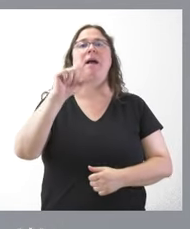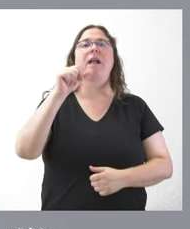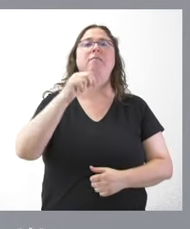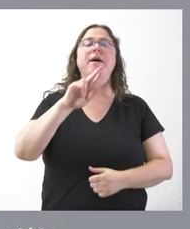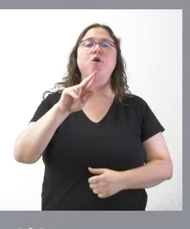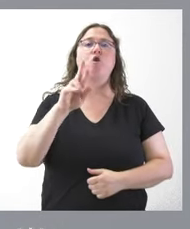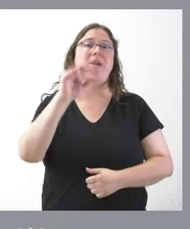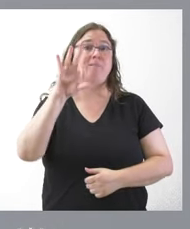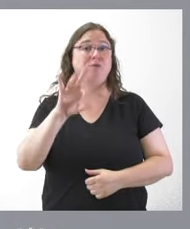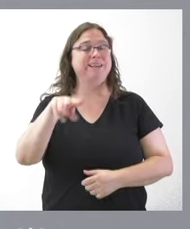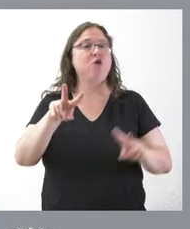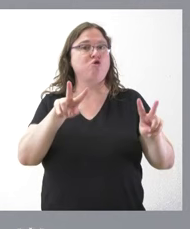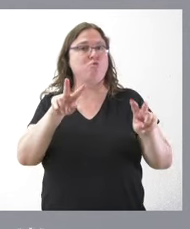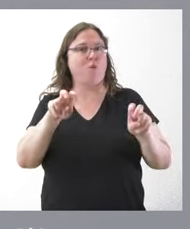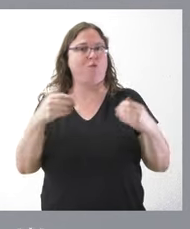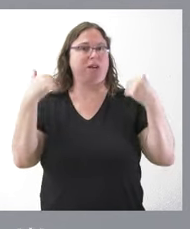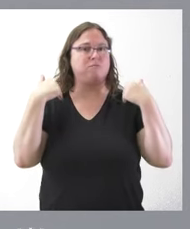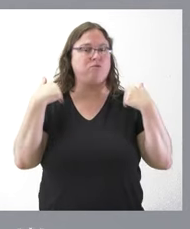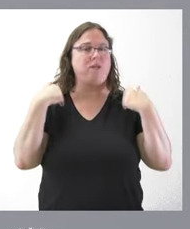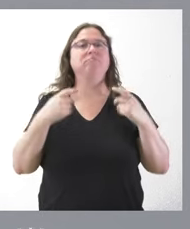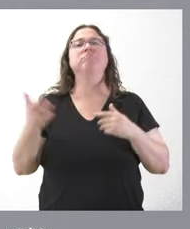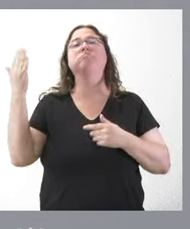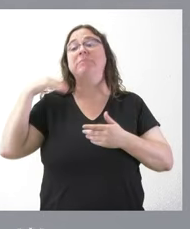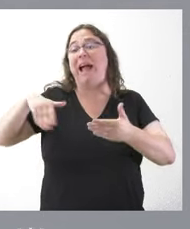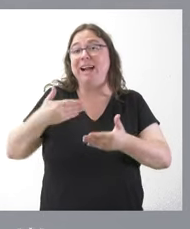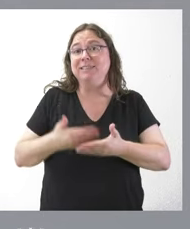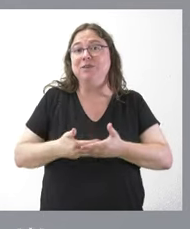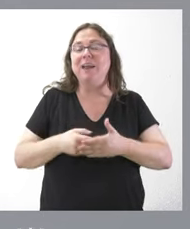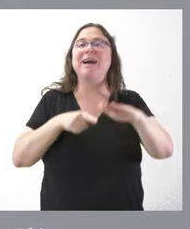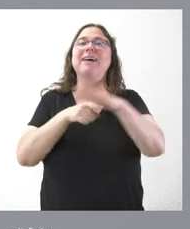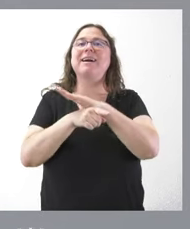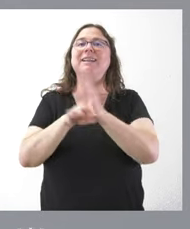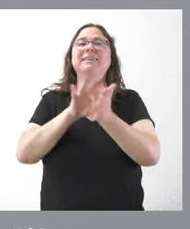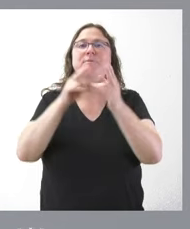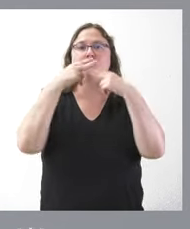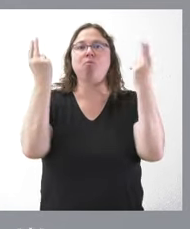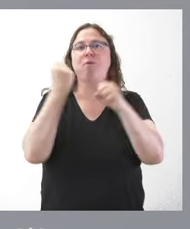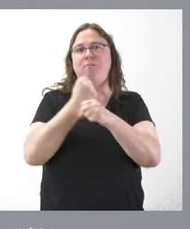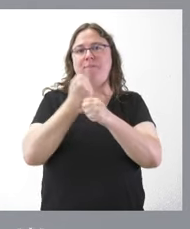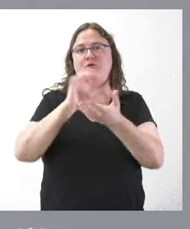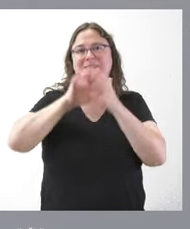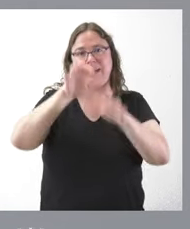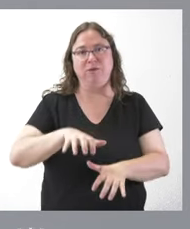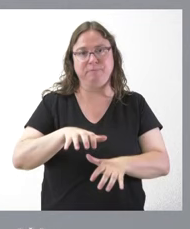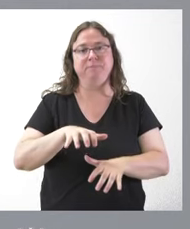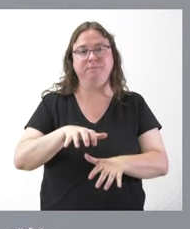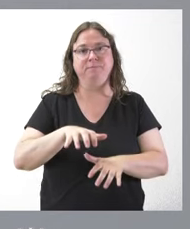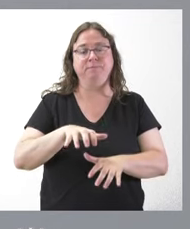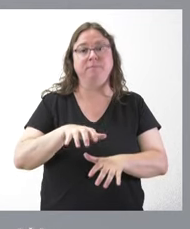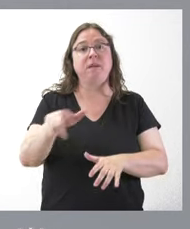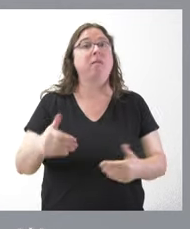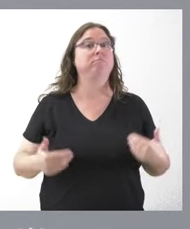Isasi, que es el nuevo responsable, desempeñaba hasta el momento las funciones como gerente del Servicio Público de Empleo de Castilla y León, y en su